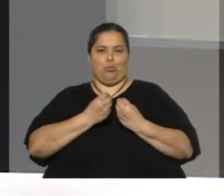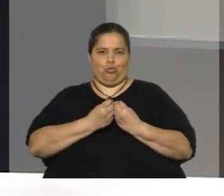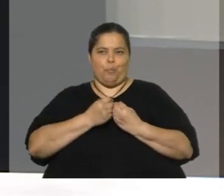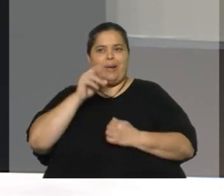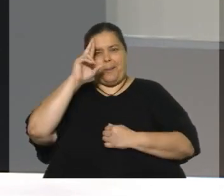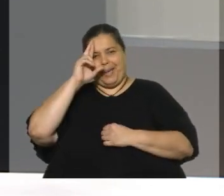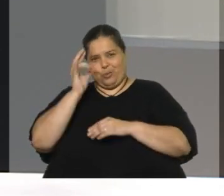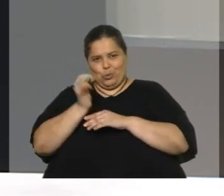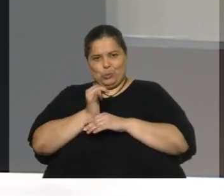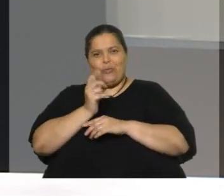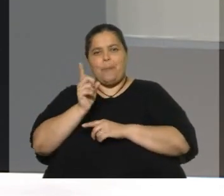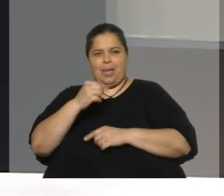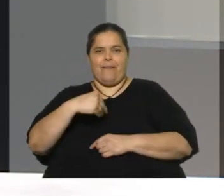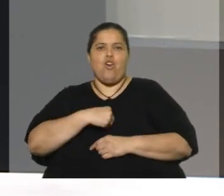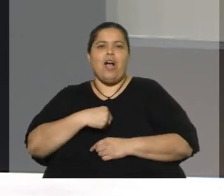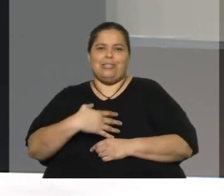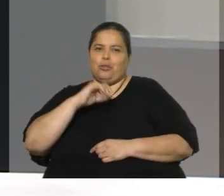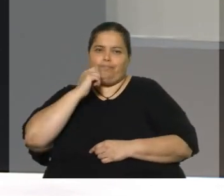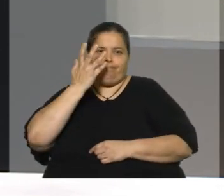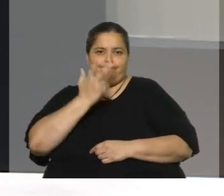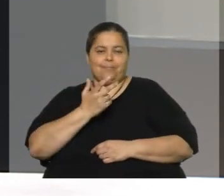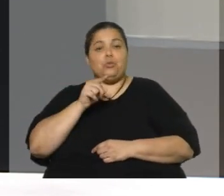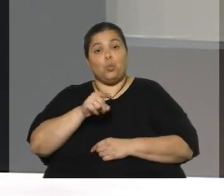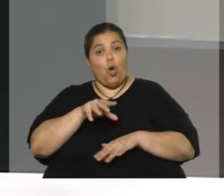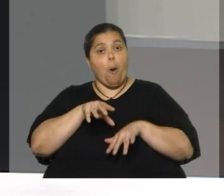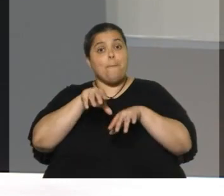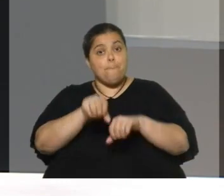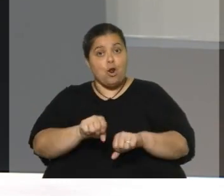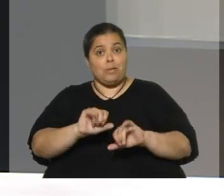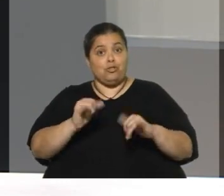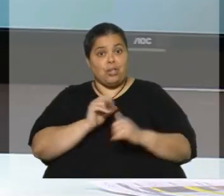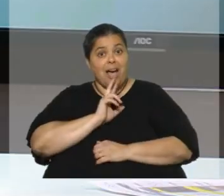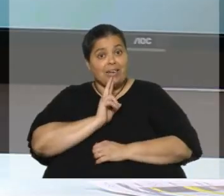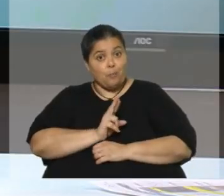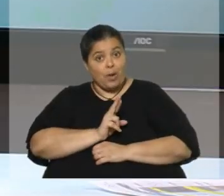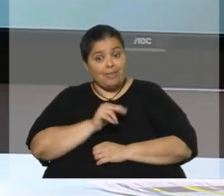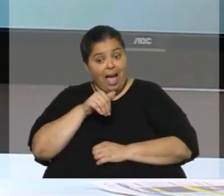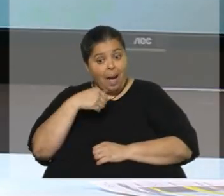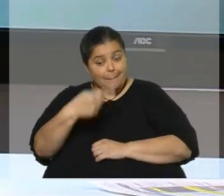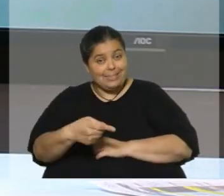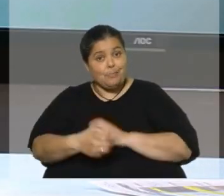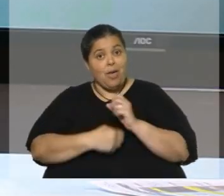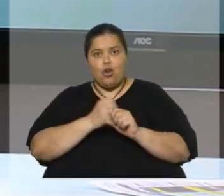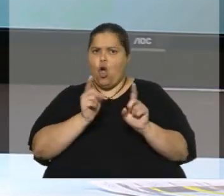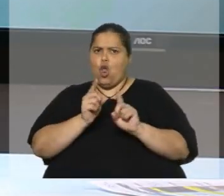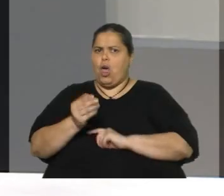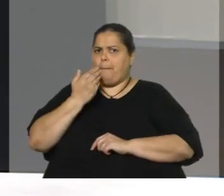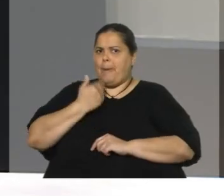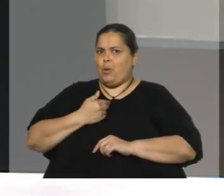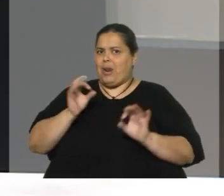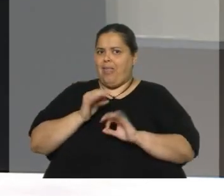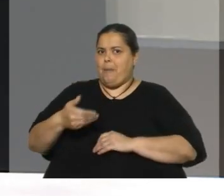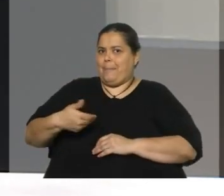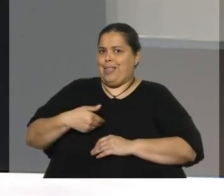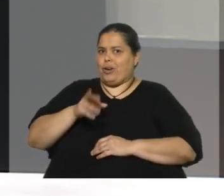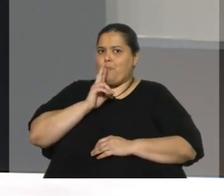también por vocación. Sí. ¿Te comprometiste a dar una respuesta a principios de año? Nadie me pidió una respuesta. ¿Nadie